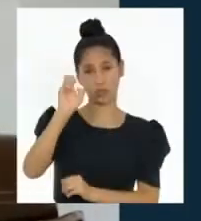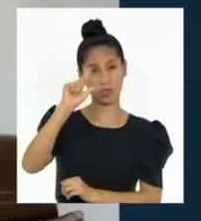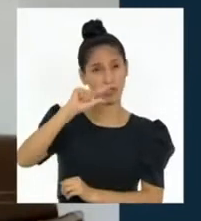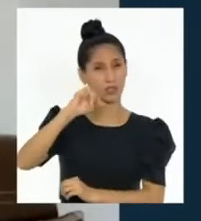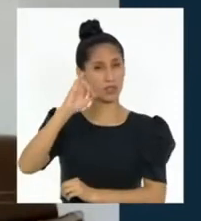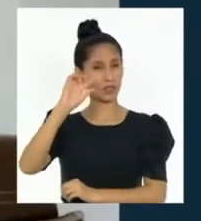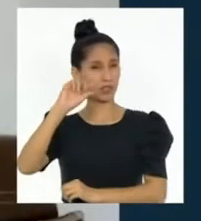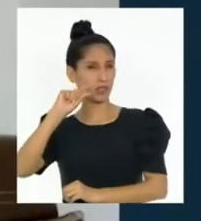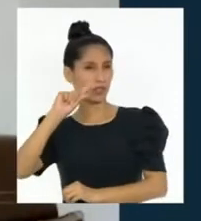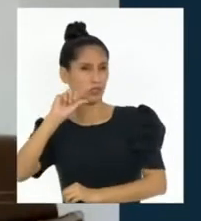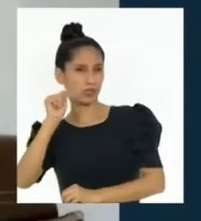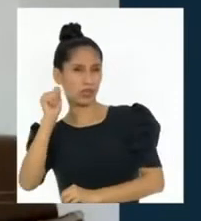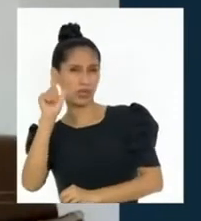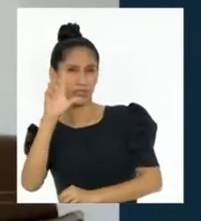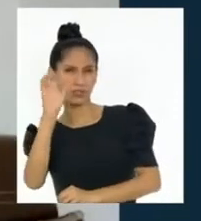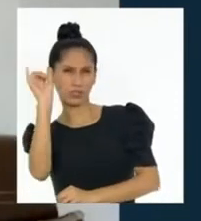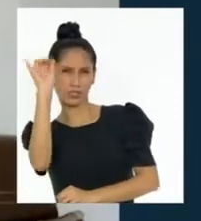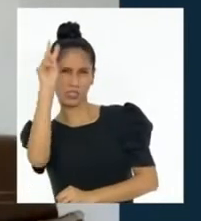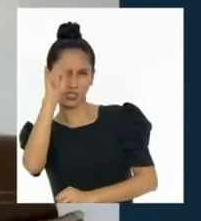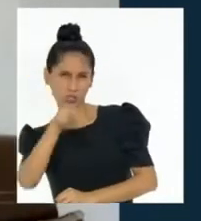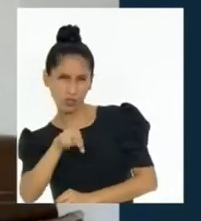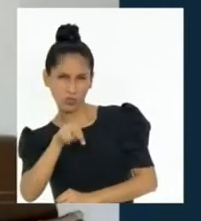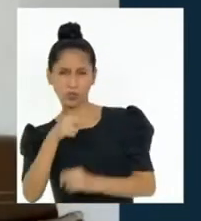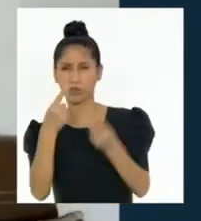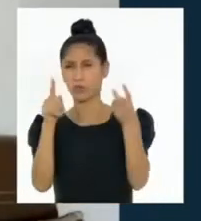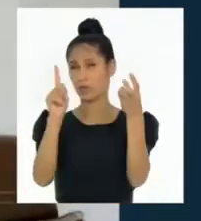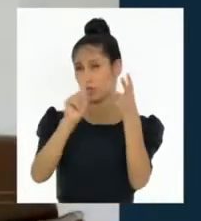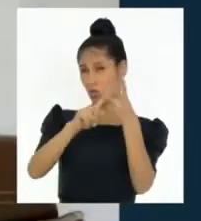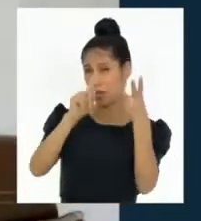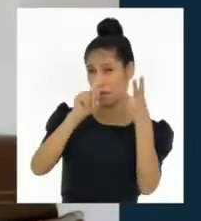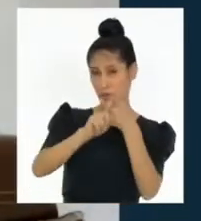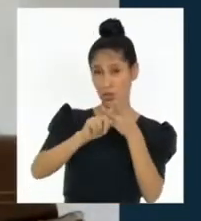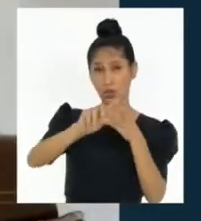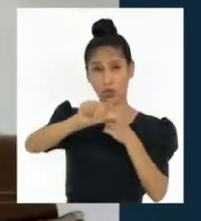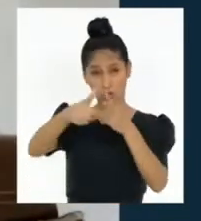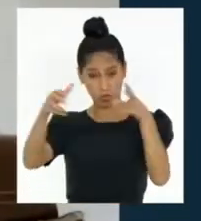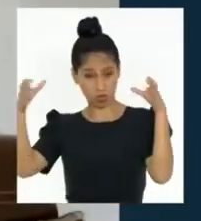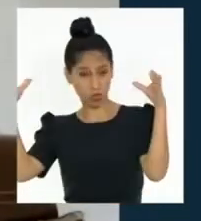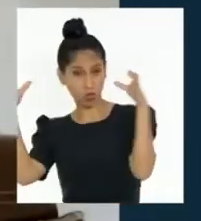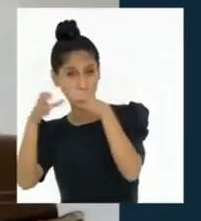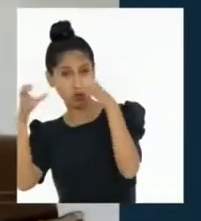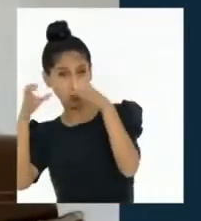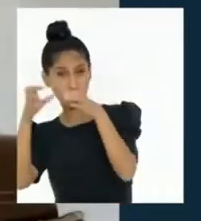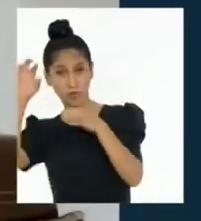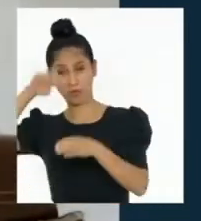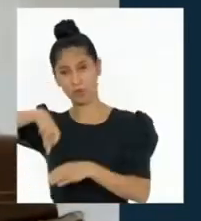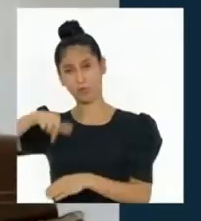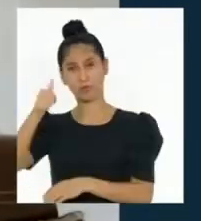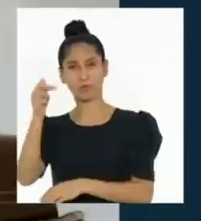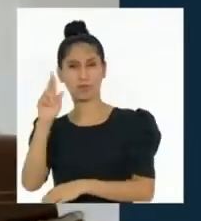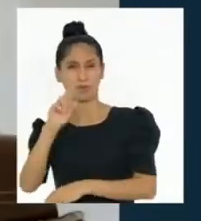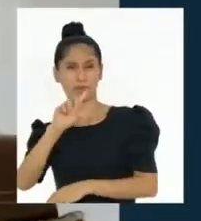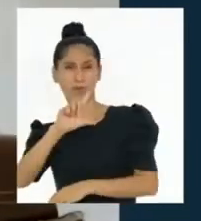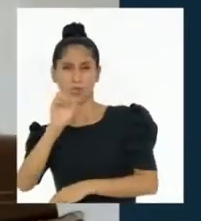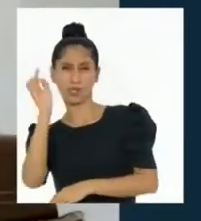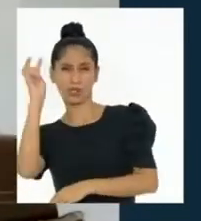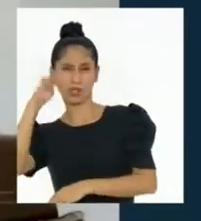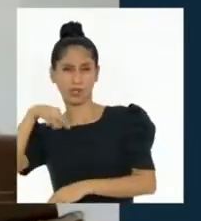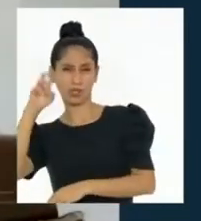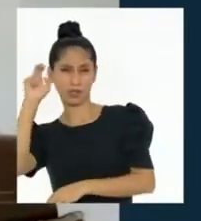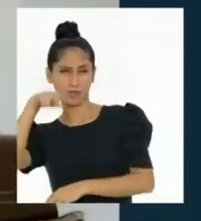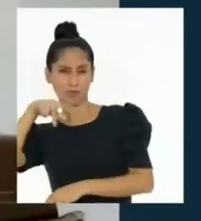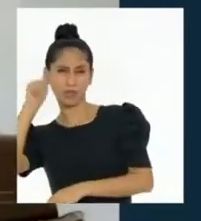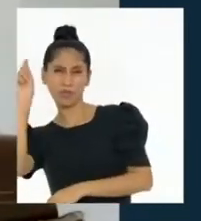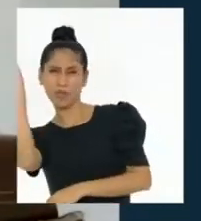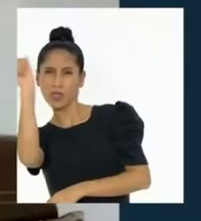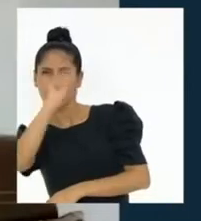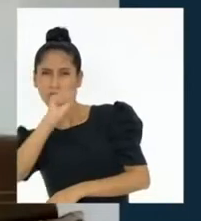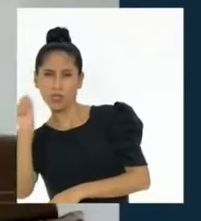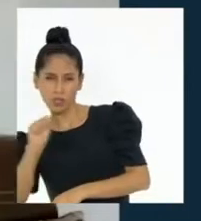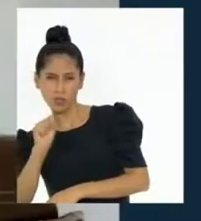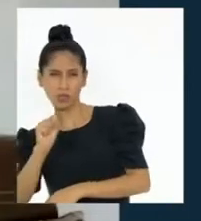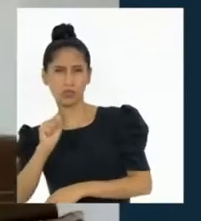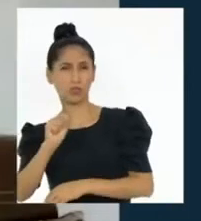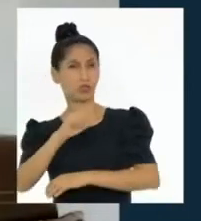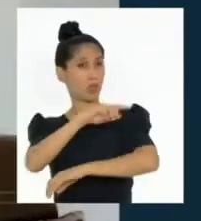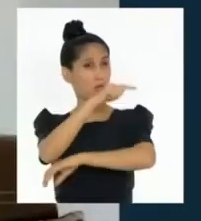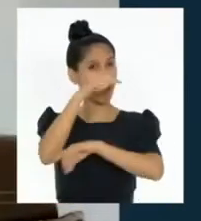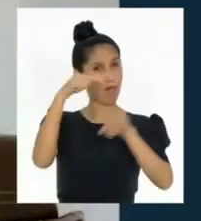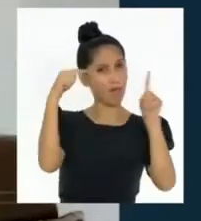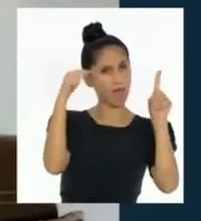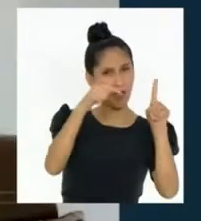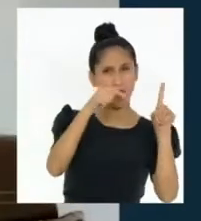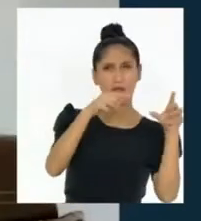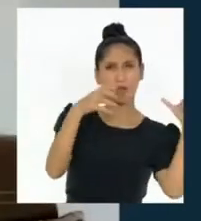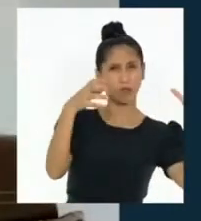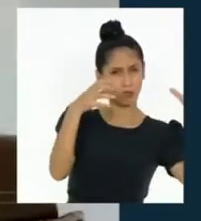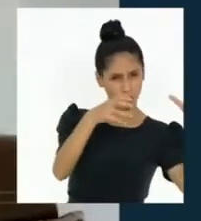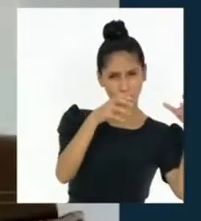de cooperación y coordinación con los parlamentos de los países miembros, los órganos e institucionales del sistema,